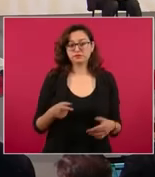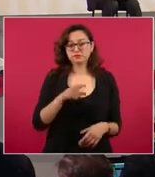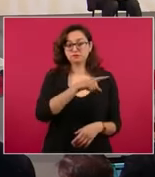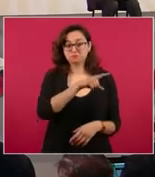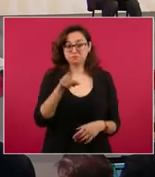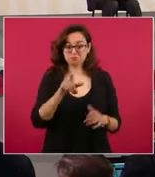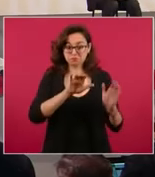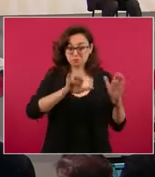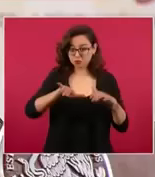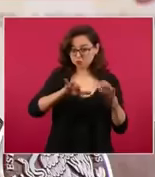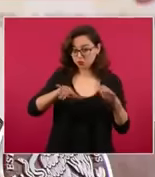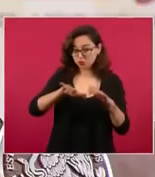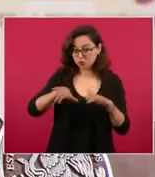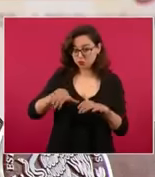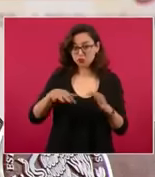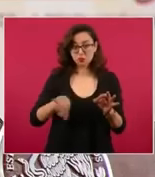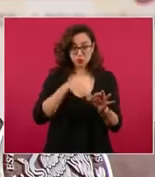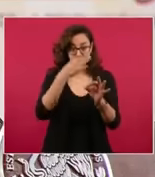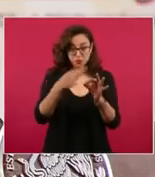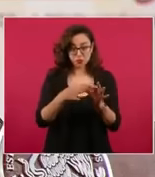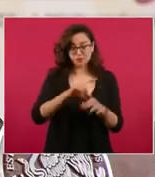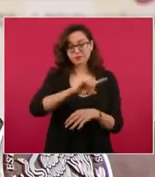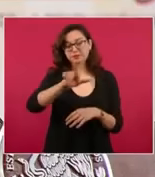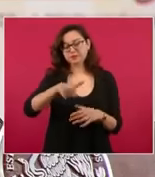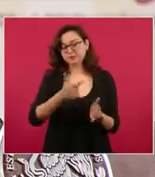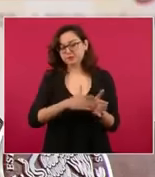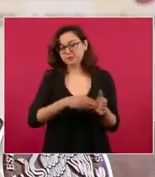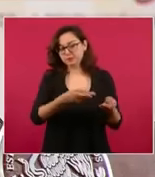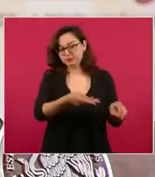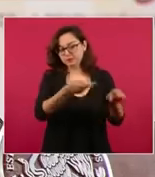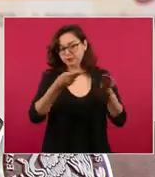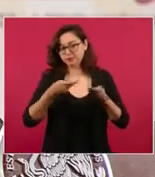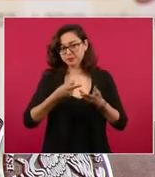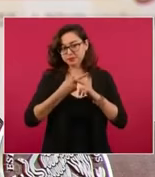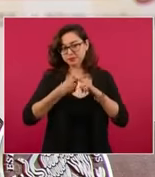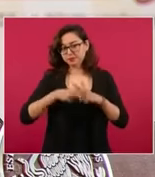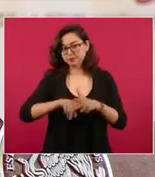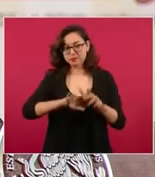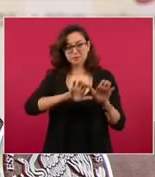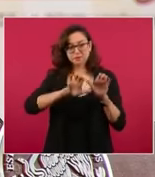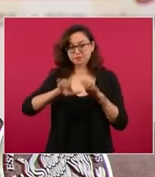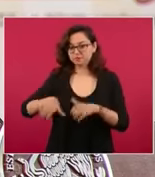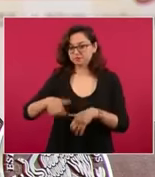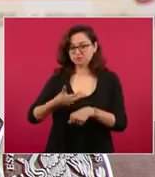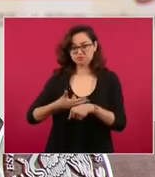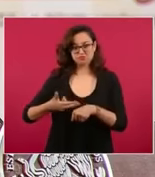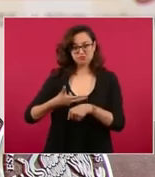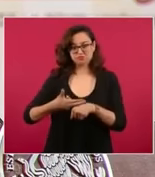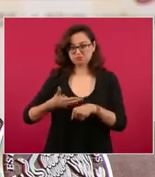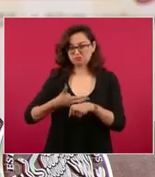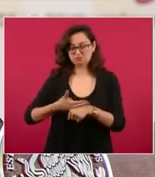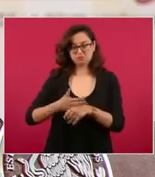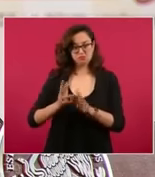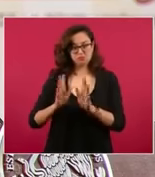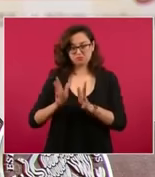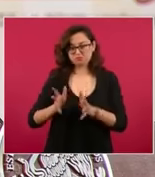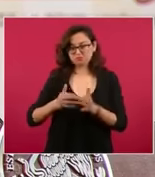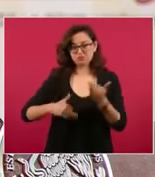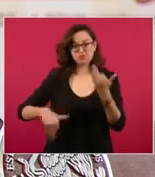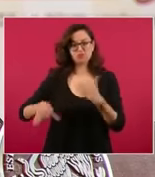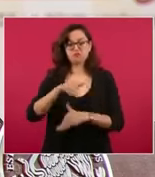los médicos especialistas para que puedan iniciar ya sus procesos de contratación. Se van a presentar ahí todas las